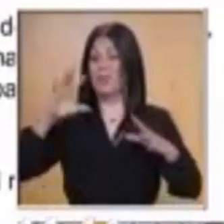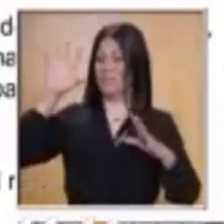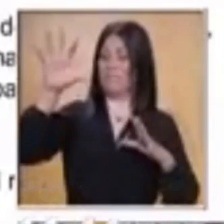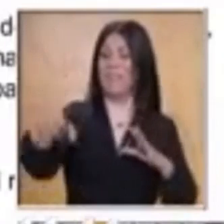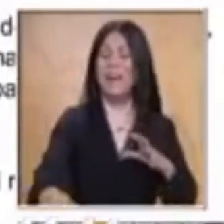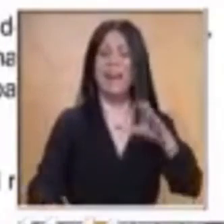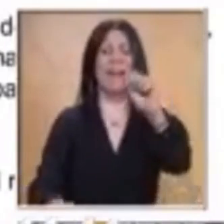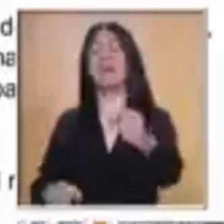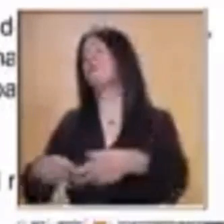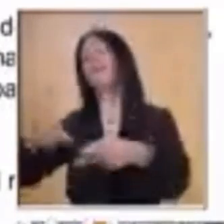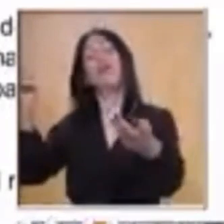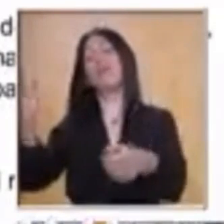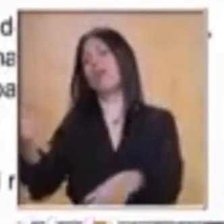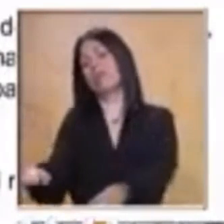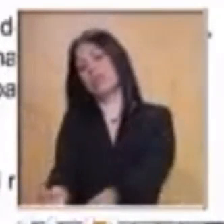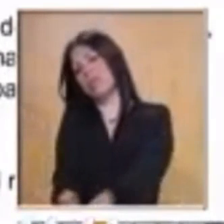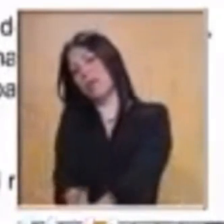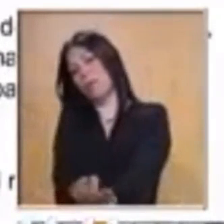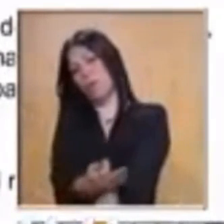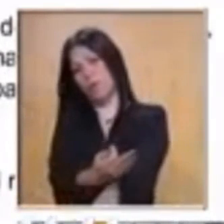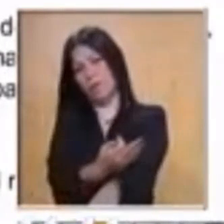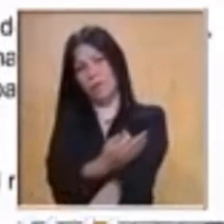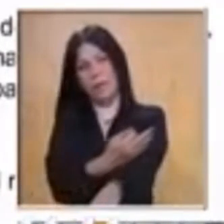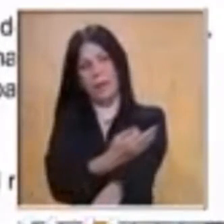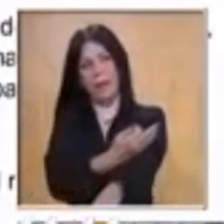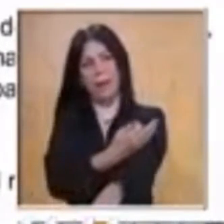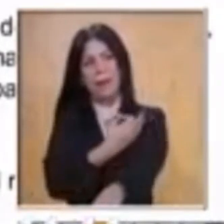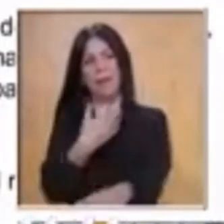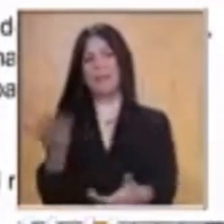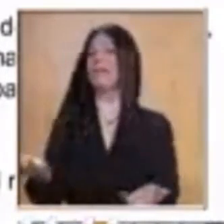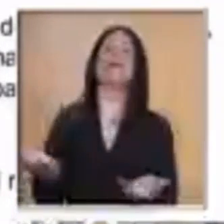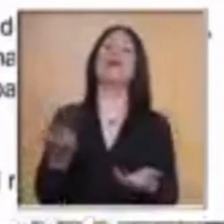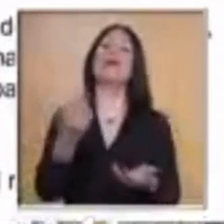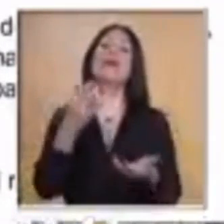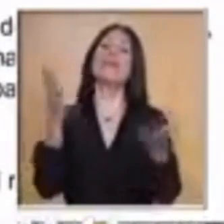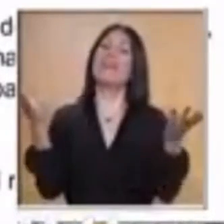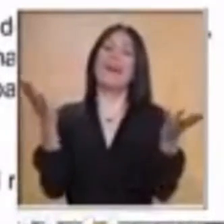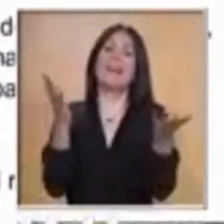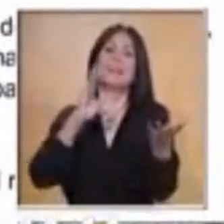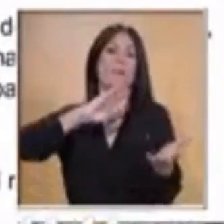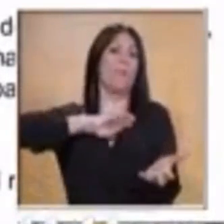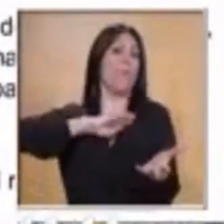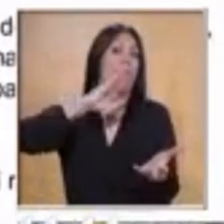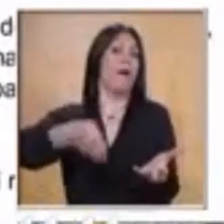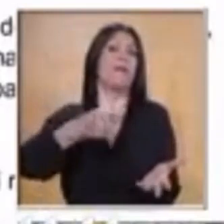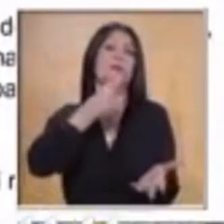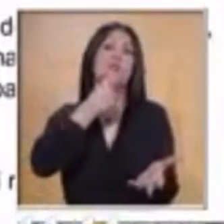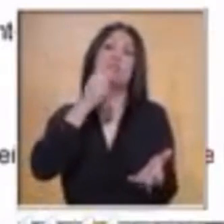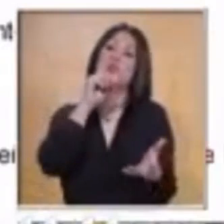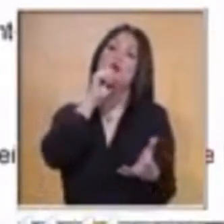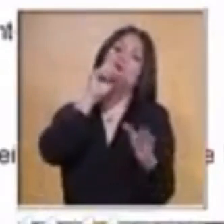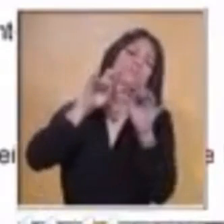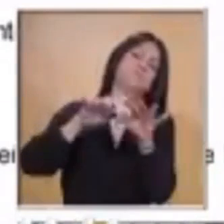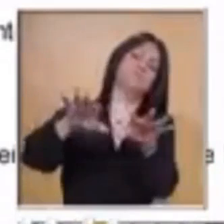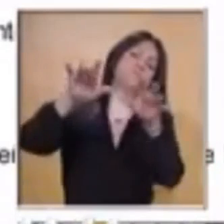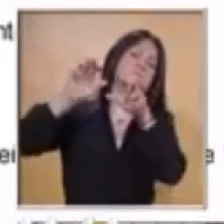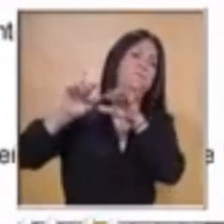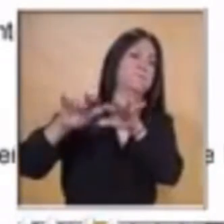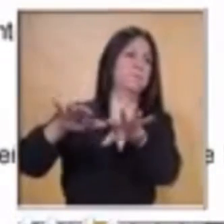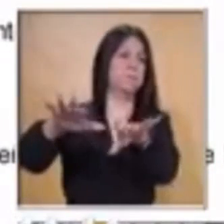pero era demasiado tarde. No quedaba ni rastro de ellos en las aguas.